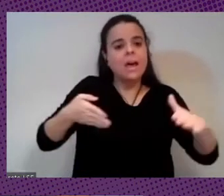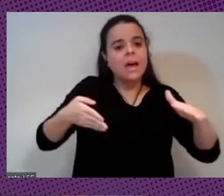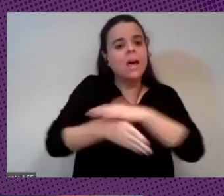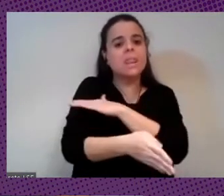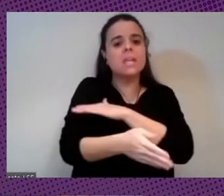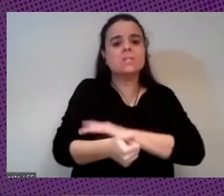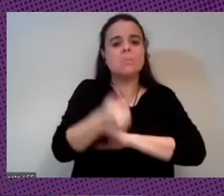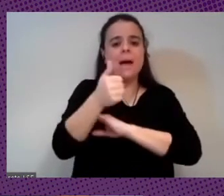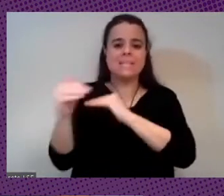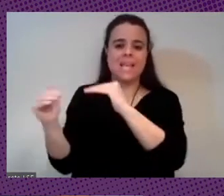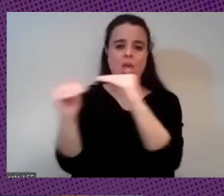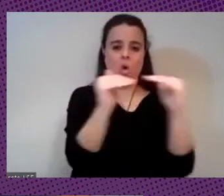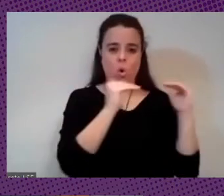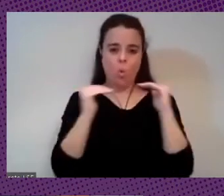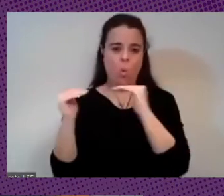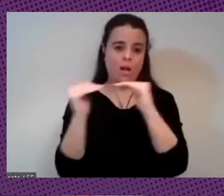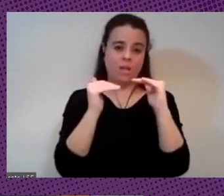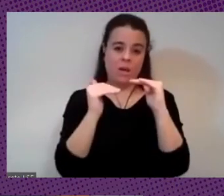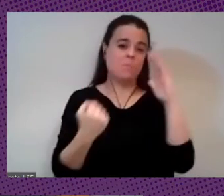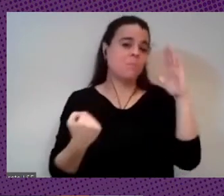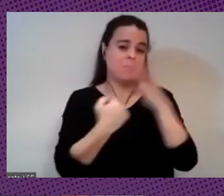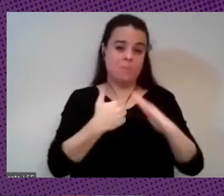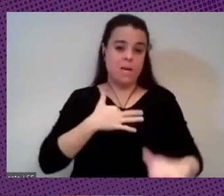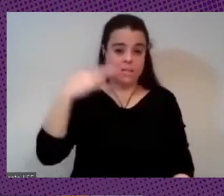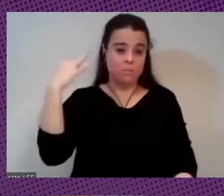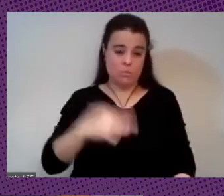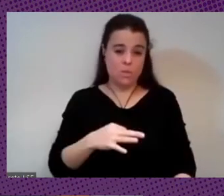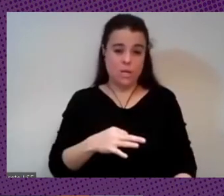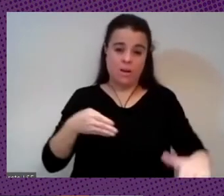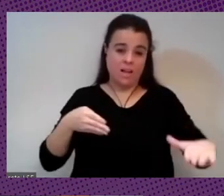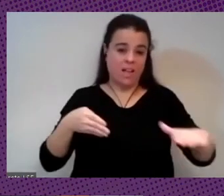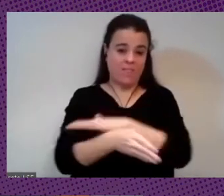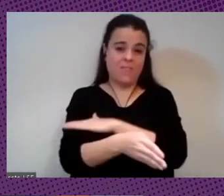igualitario lo más igualitario posible a las tecnologías